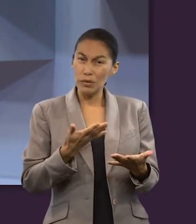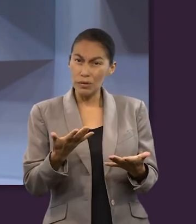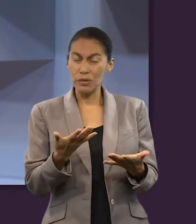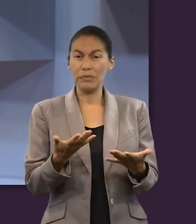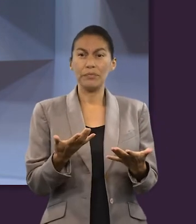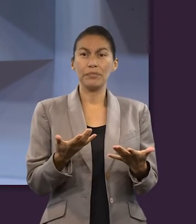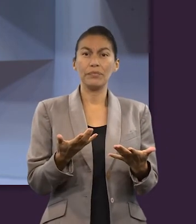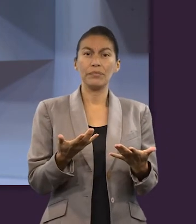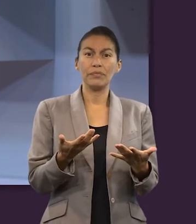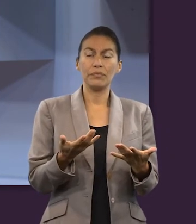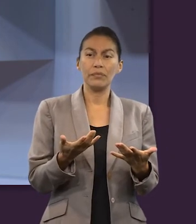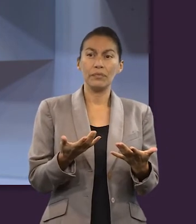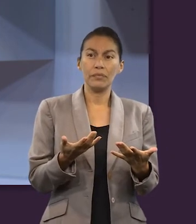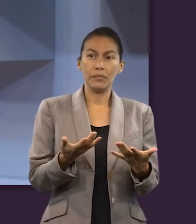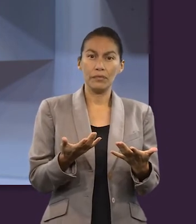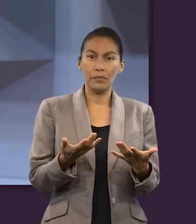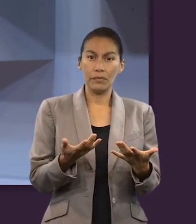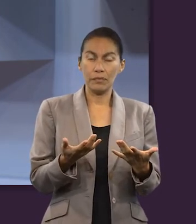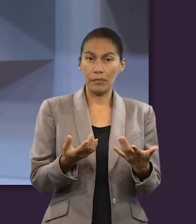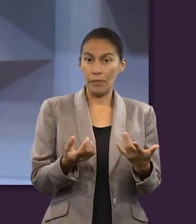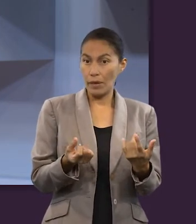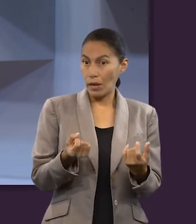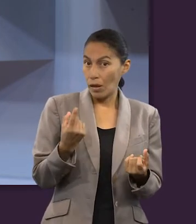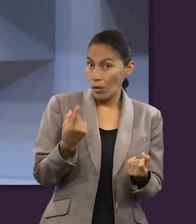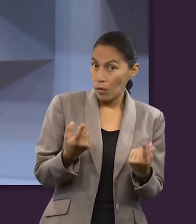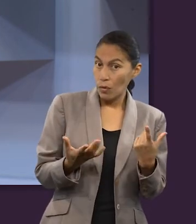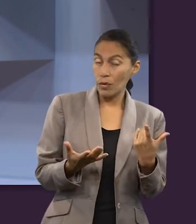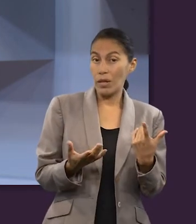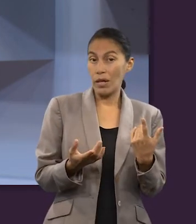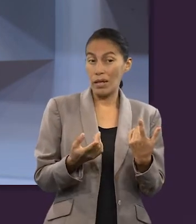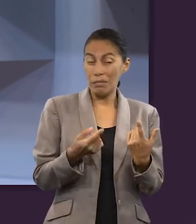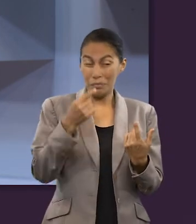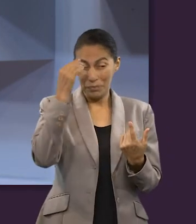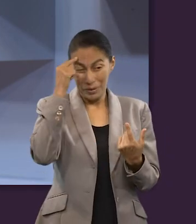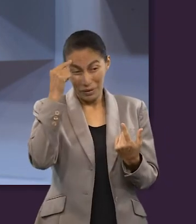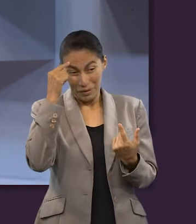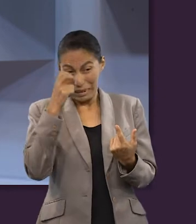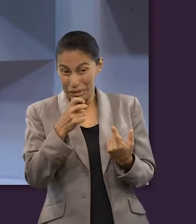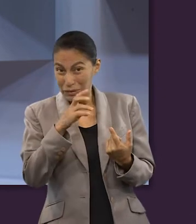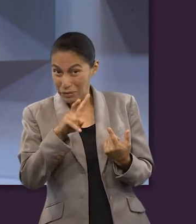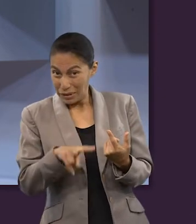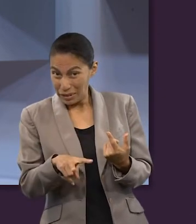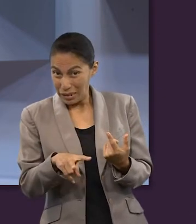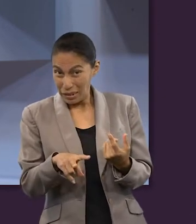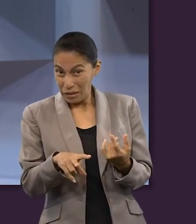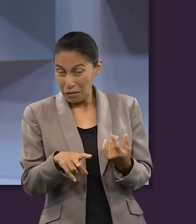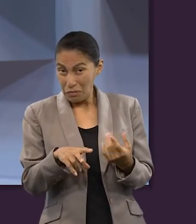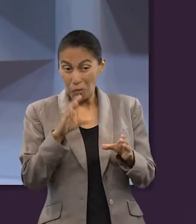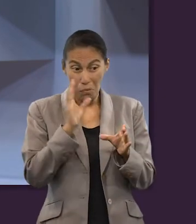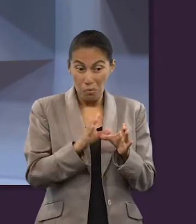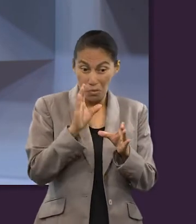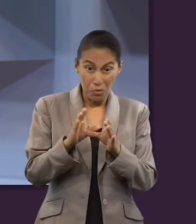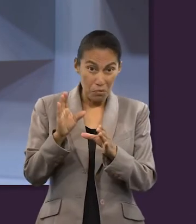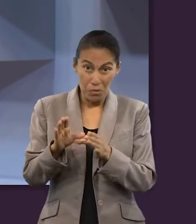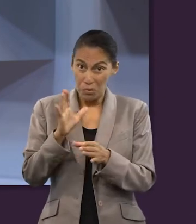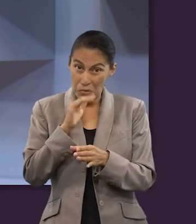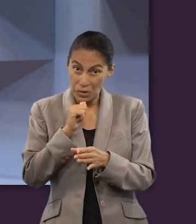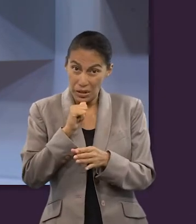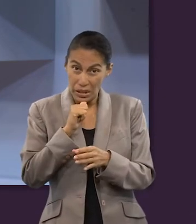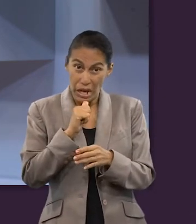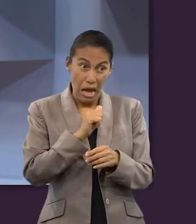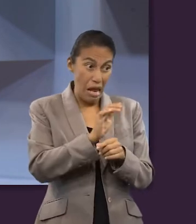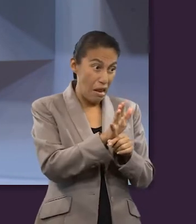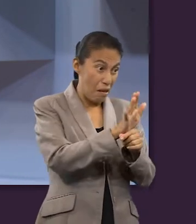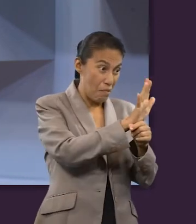intentando ocultar, o que de alguna forma esas advertencias, si era que llegaban a ser ciertas, no se pudieran hacer, y